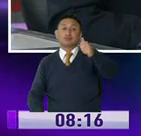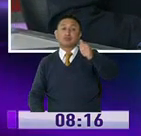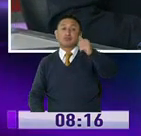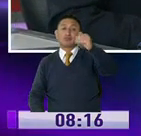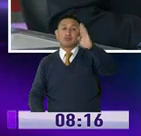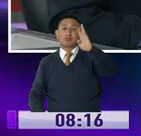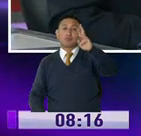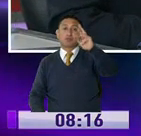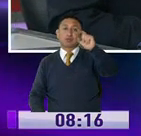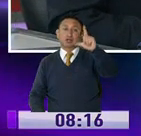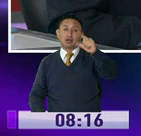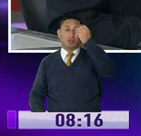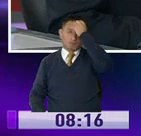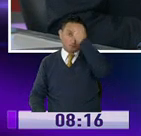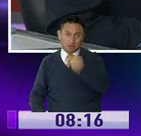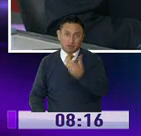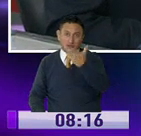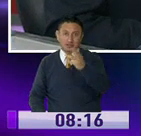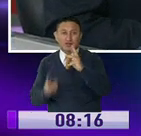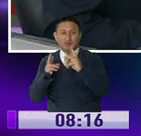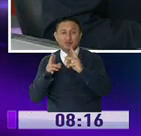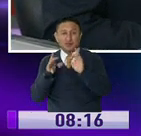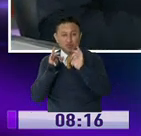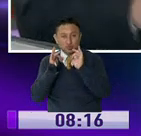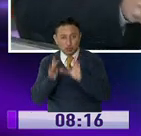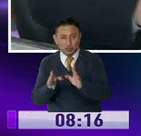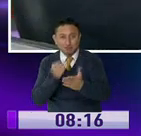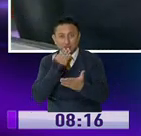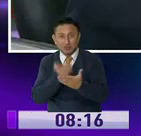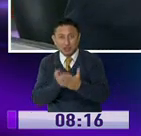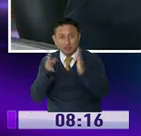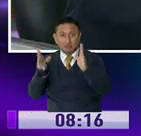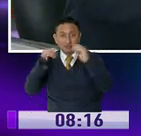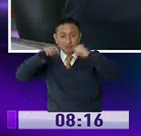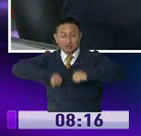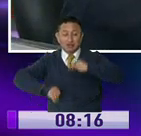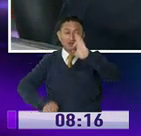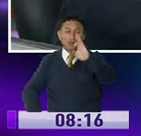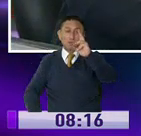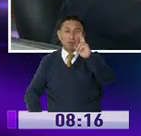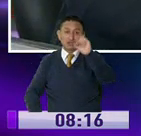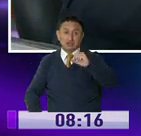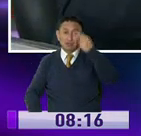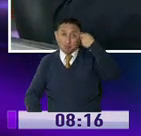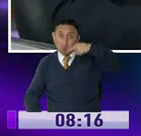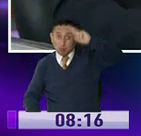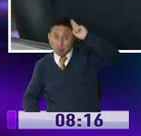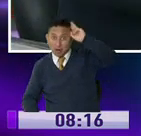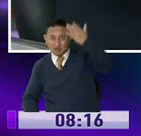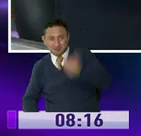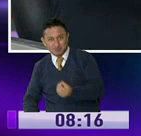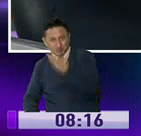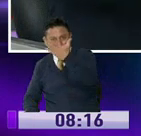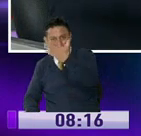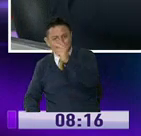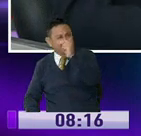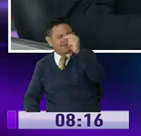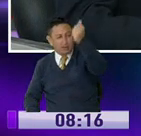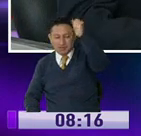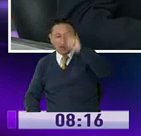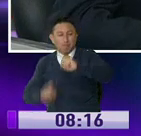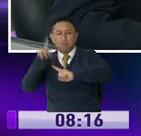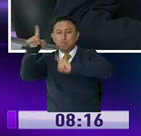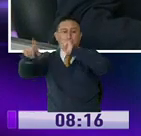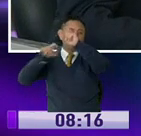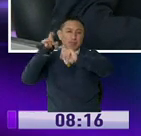Skype. Buenos días. Esperemos que todo salga bien. Gracias por estar acá en Televisentro. Les saluda Roberto Álvarez Vandenberg. Rápidamente, algunas